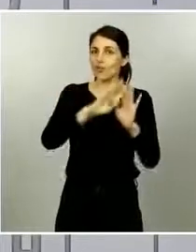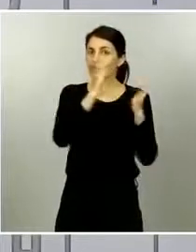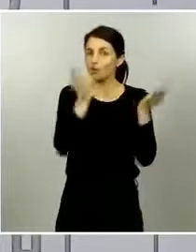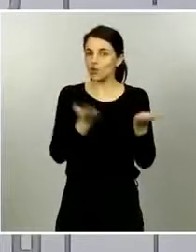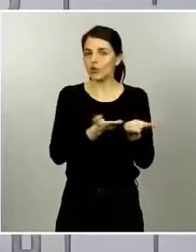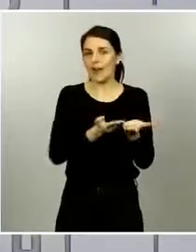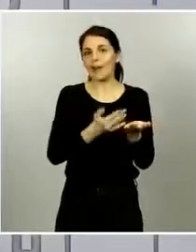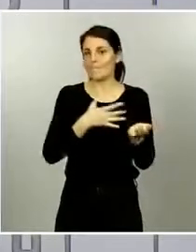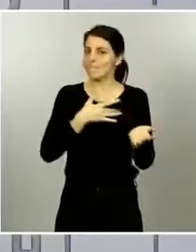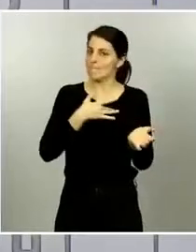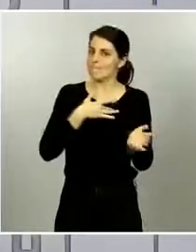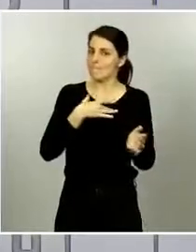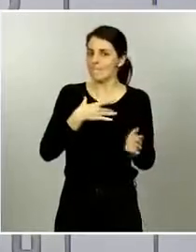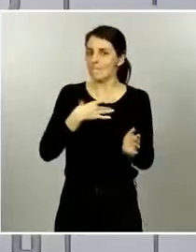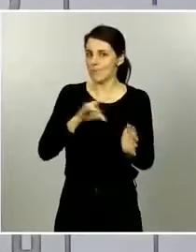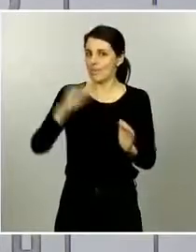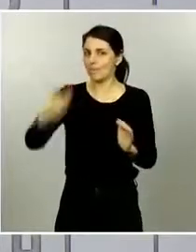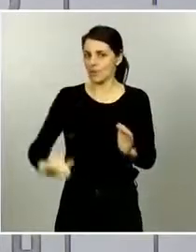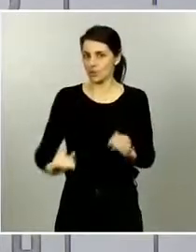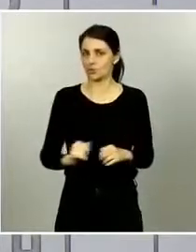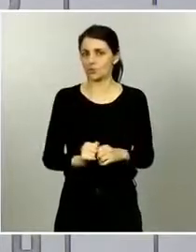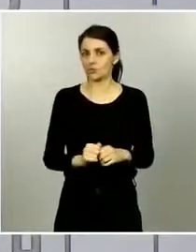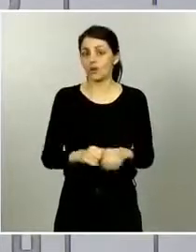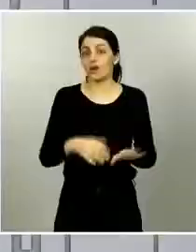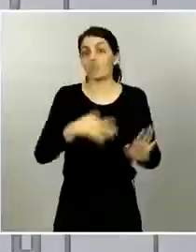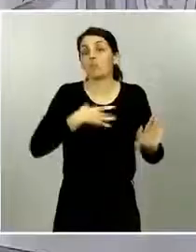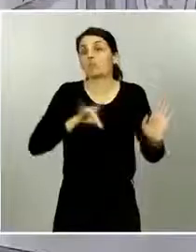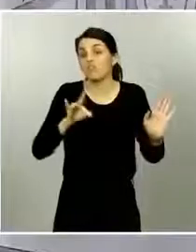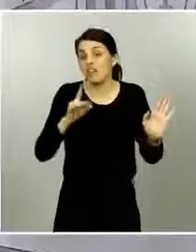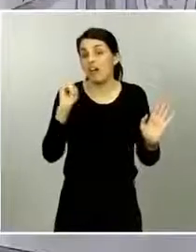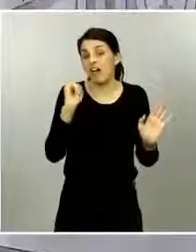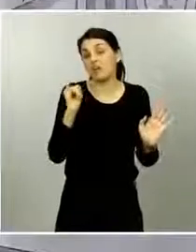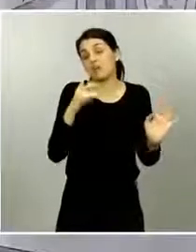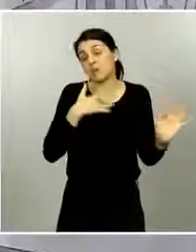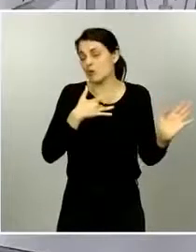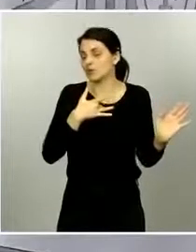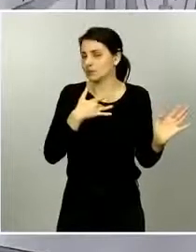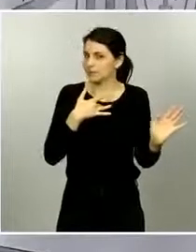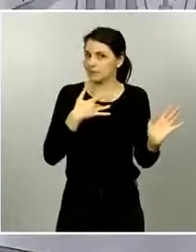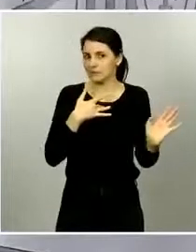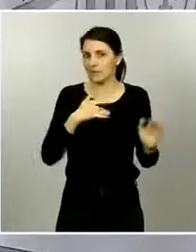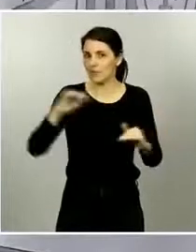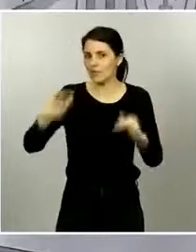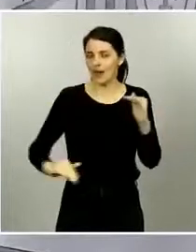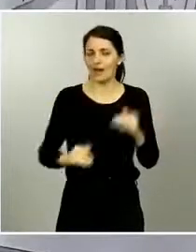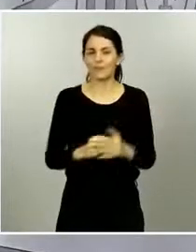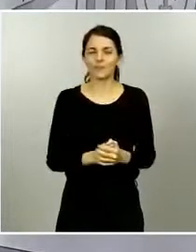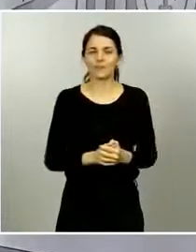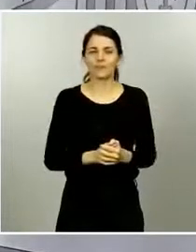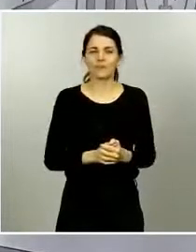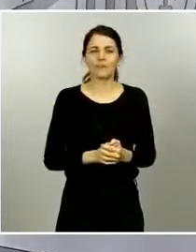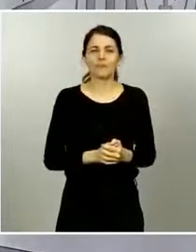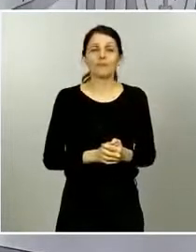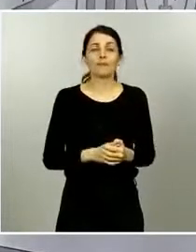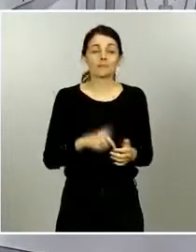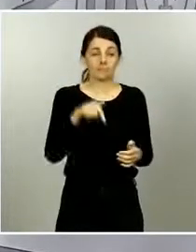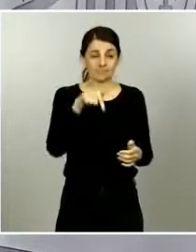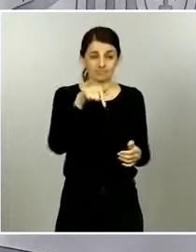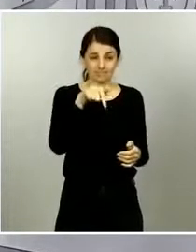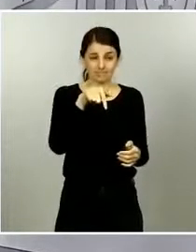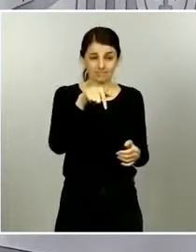incluso mucho menor de ese 1% pero una posibilidad existe es muy baja pero una posibilidad existe